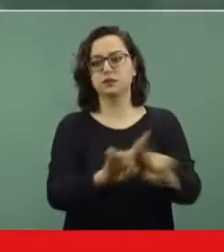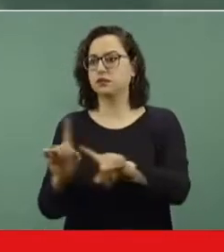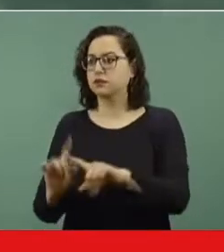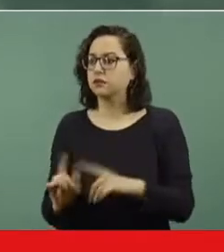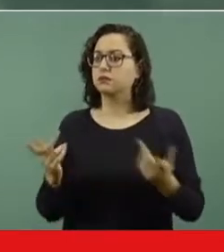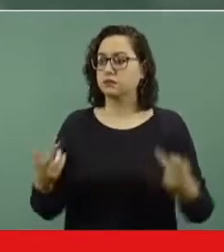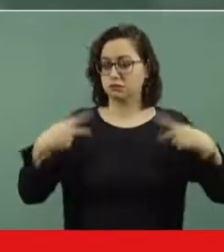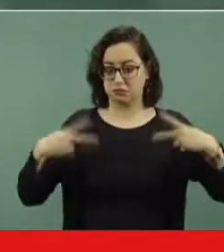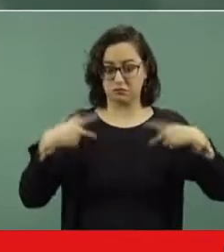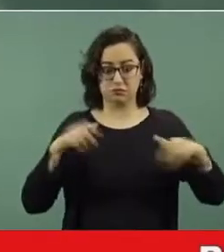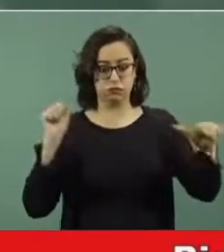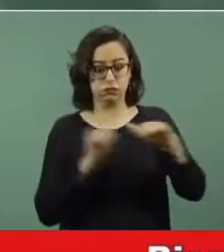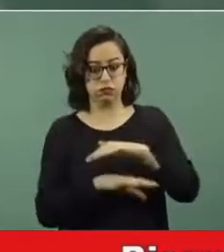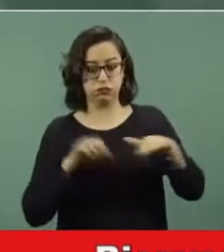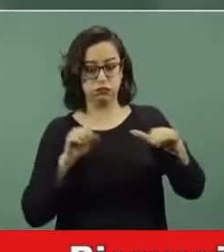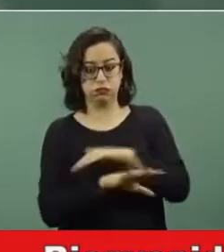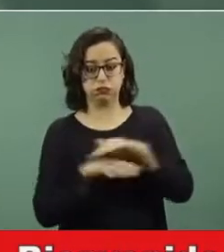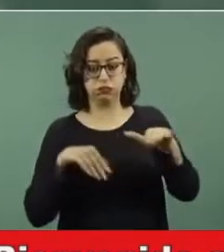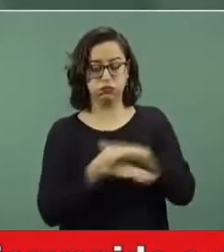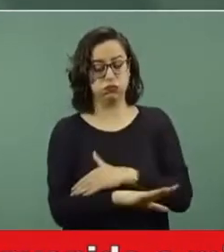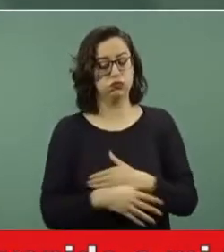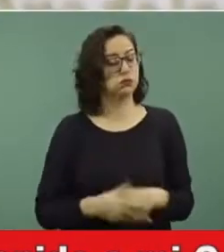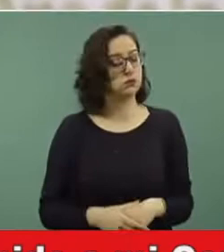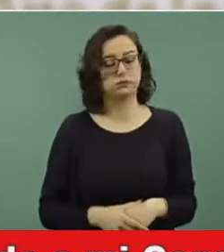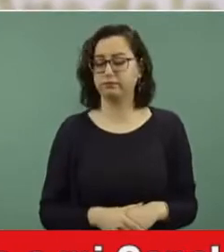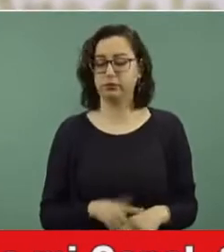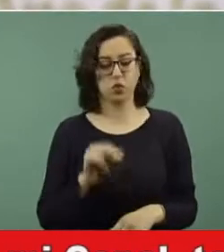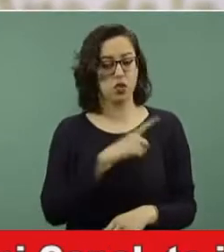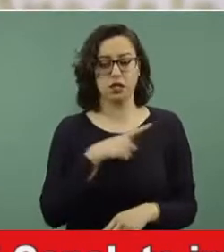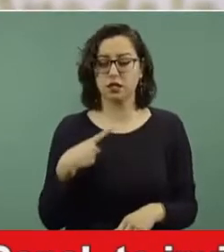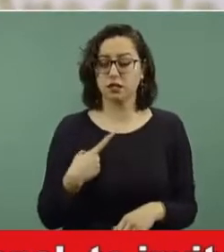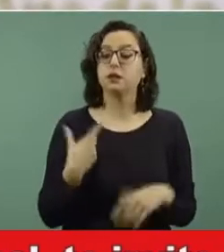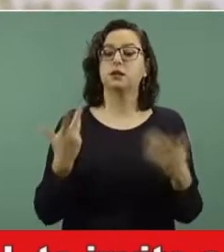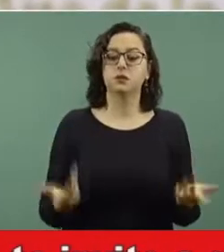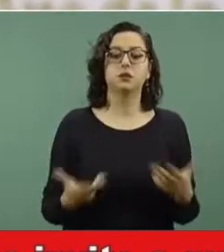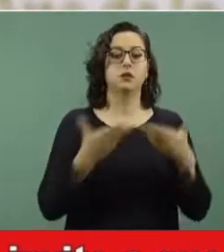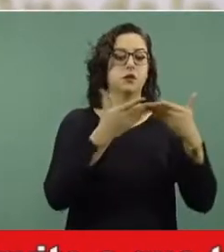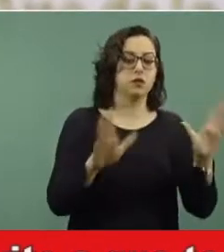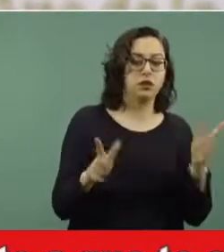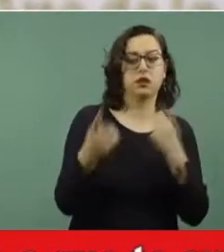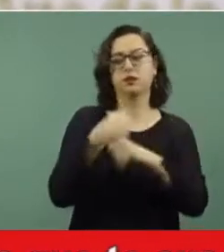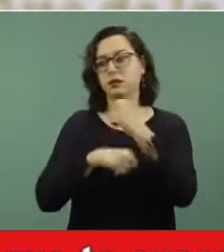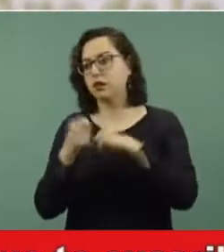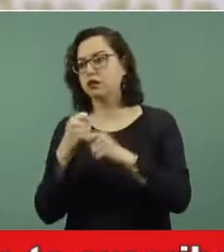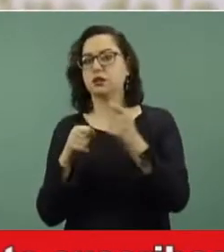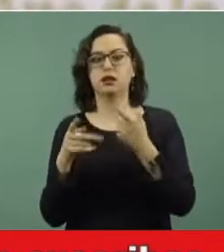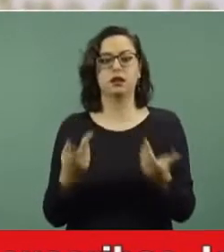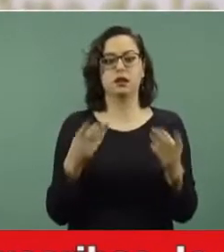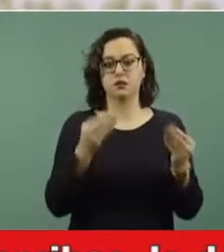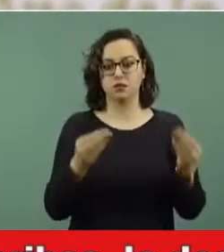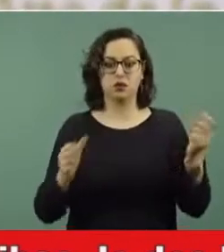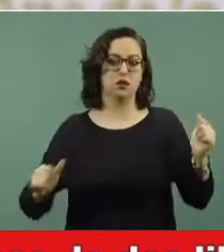concurridos, porque los sitios concurridos, sean públicos o sean espacios comerciales, son muy